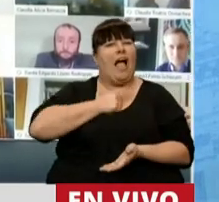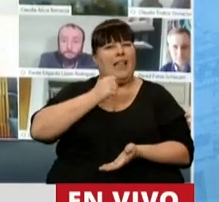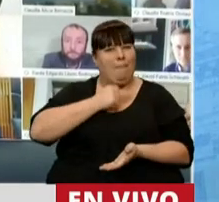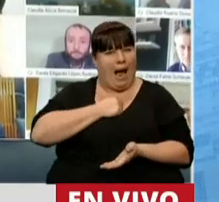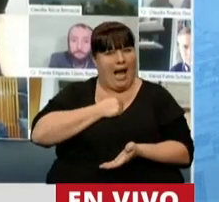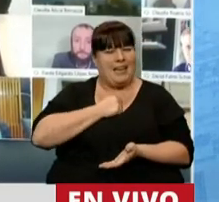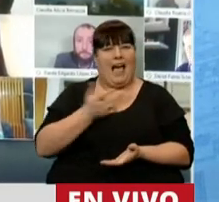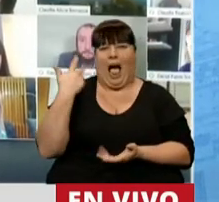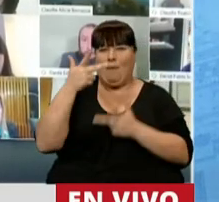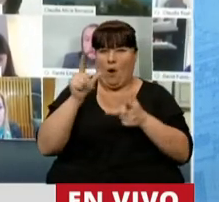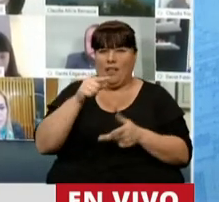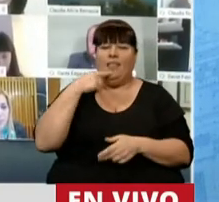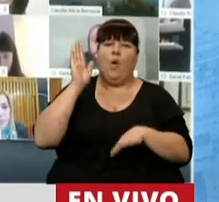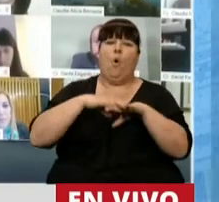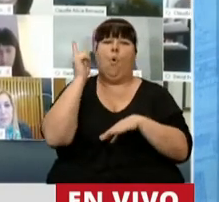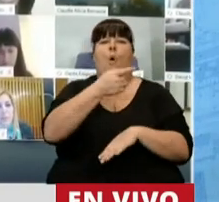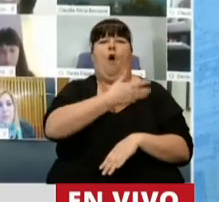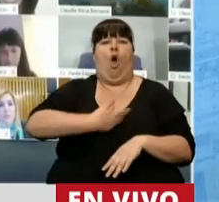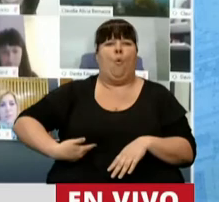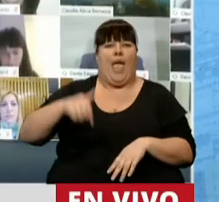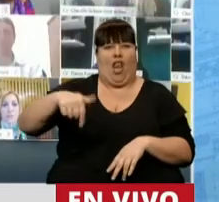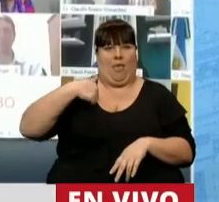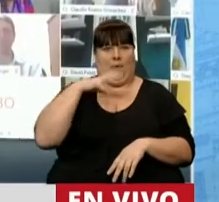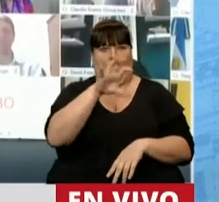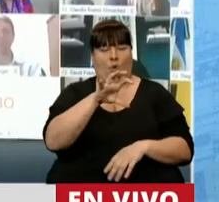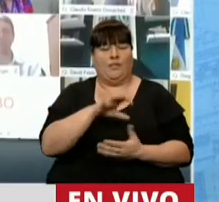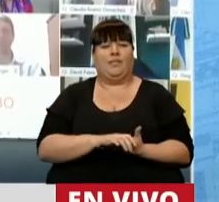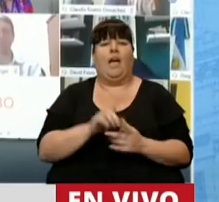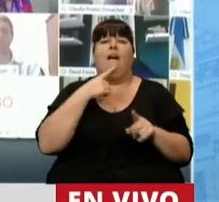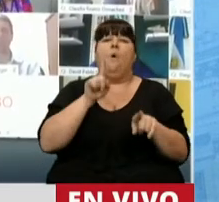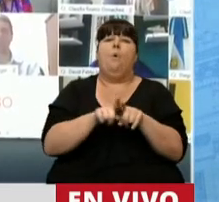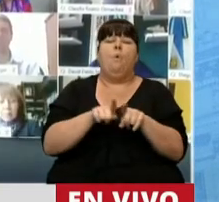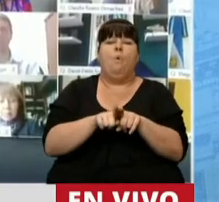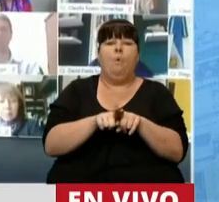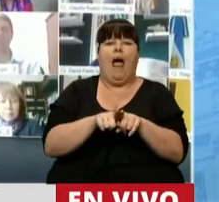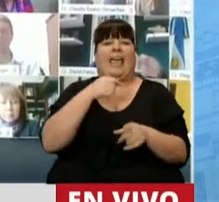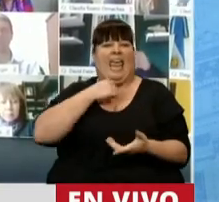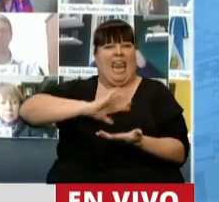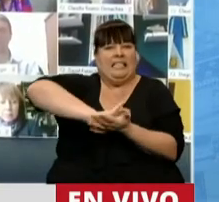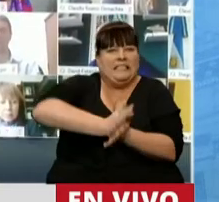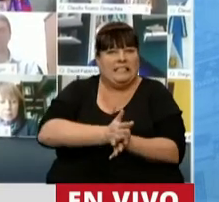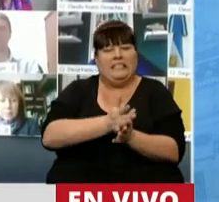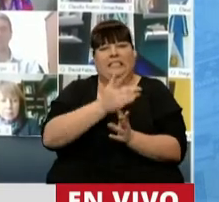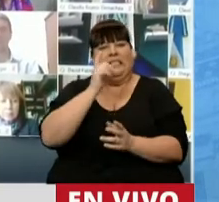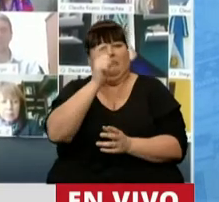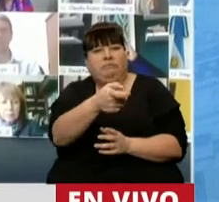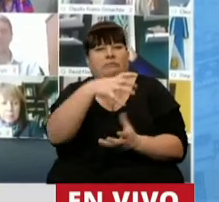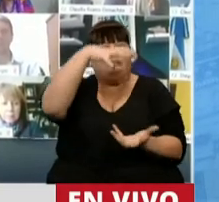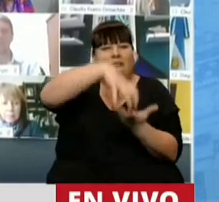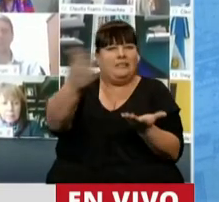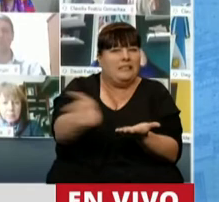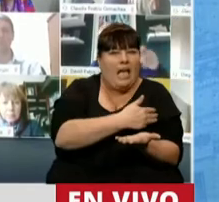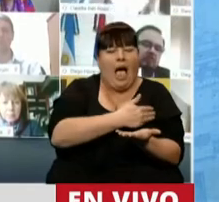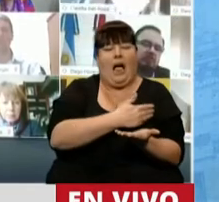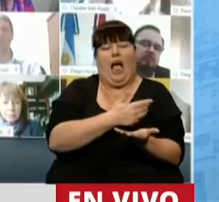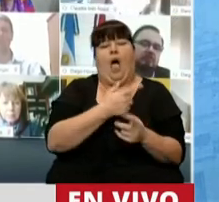que habló hace un ratito, acusando al gobierno actual de mi provincia como que quiere avasallar y violar las instituciones